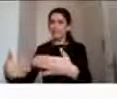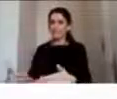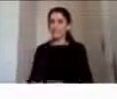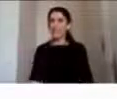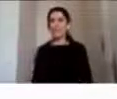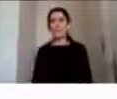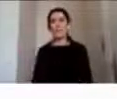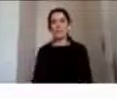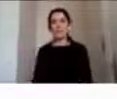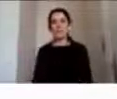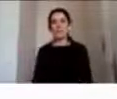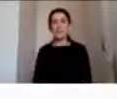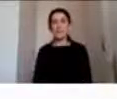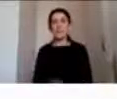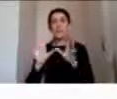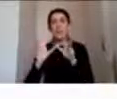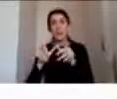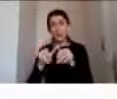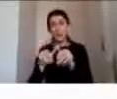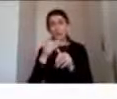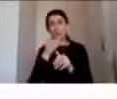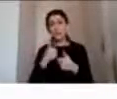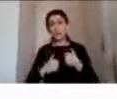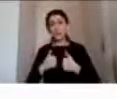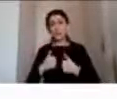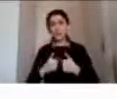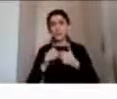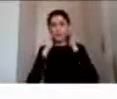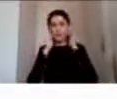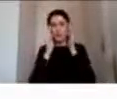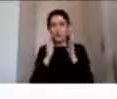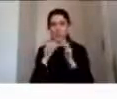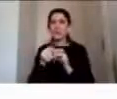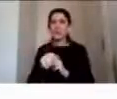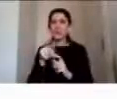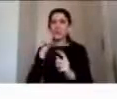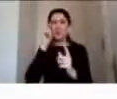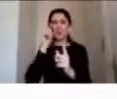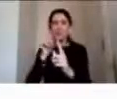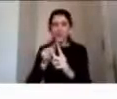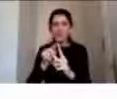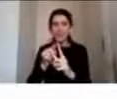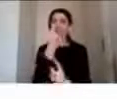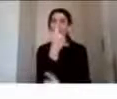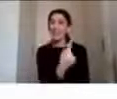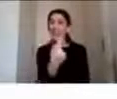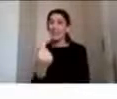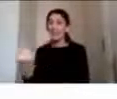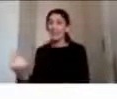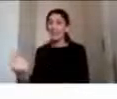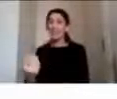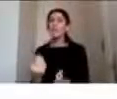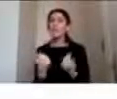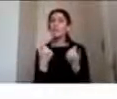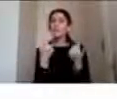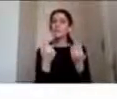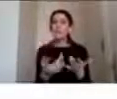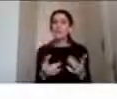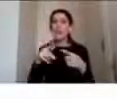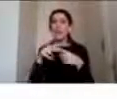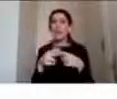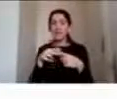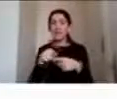profesionales debemos poner el foco en entregar las herramientas que cada niño necesite para potenciar el aprendizaje y su desarrollo